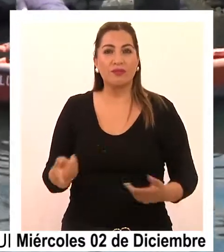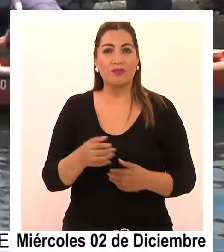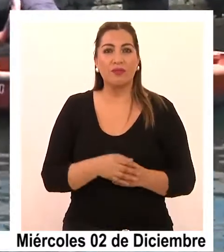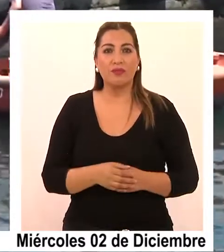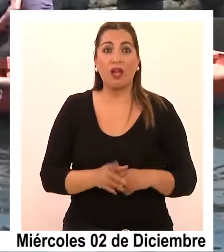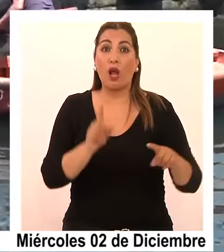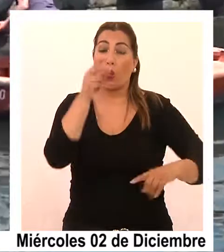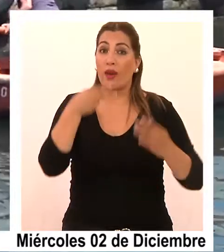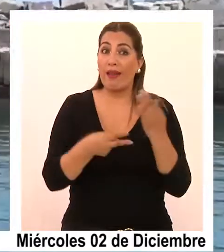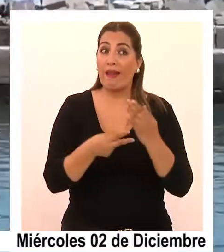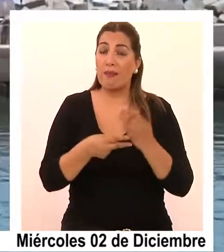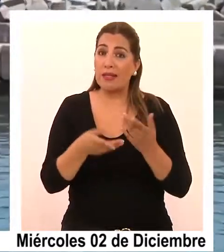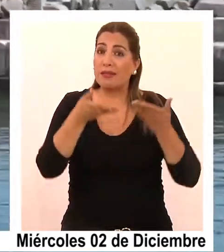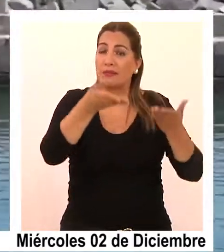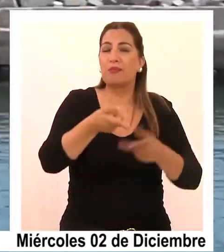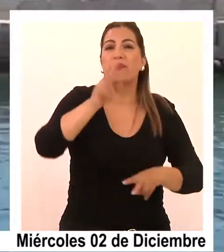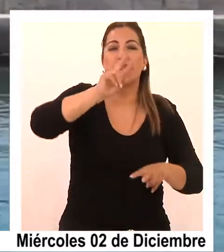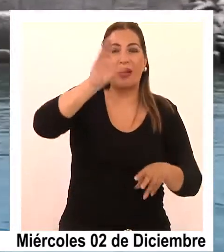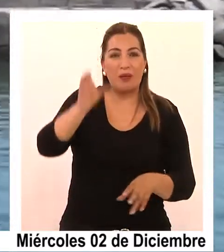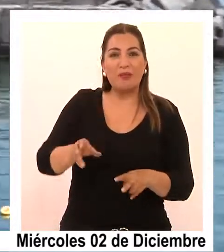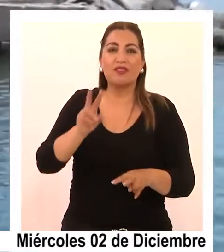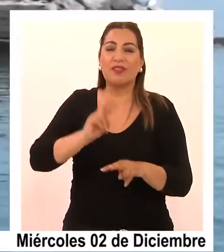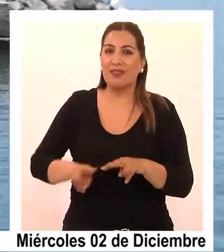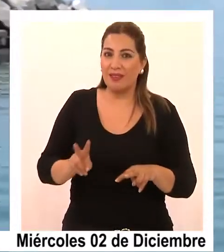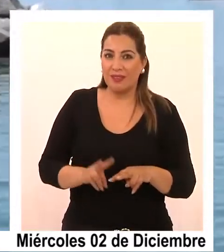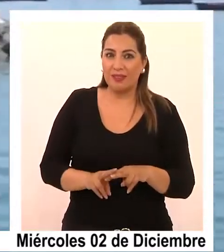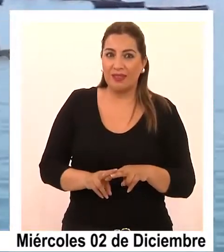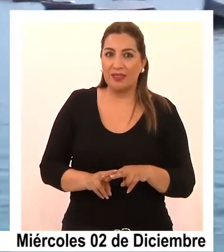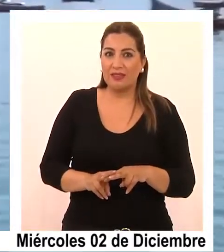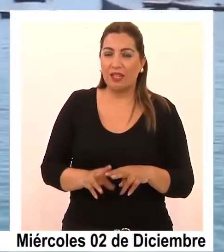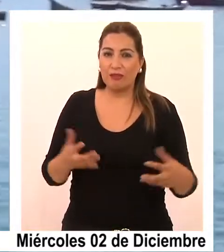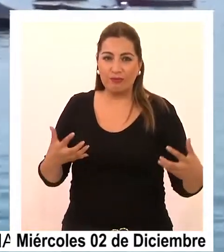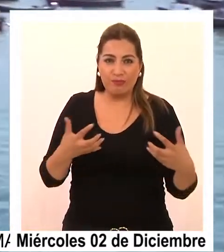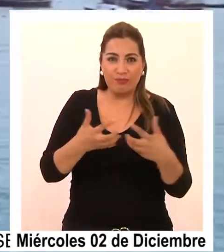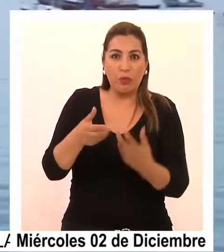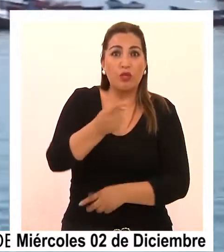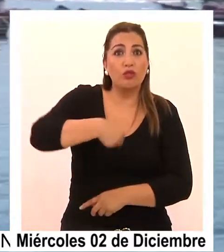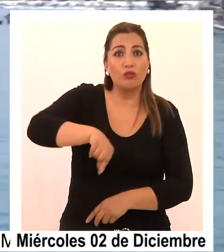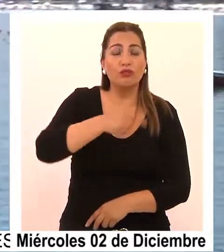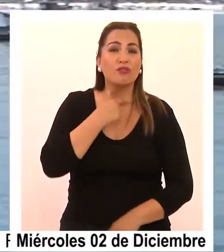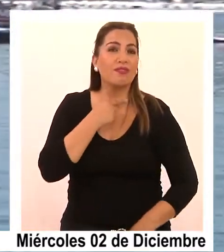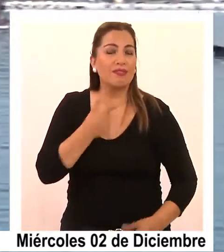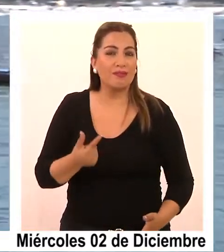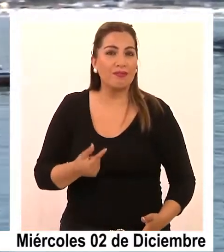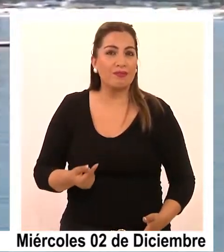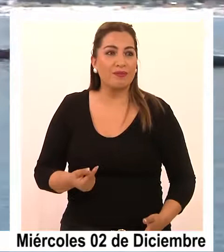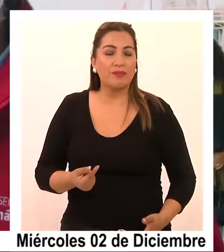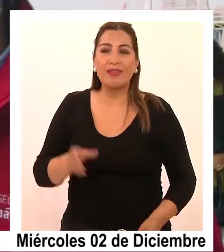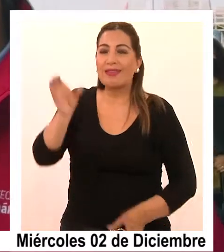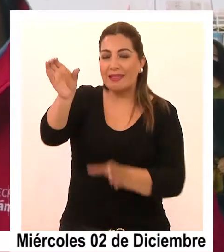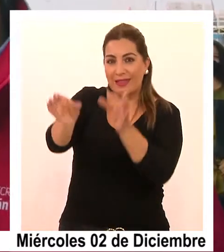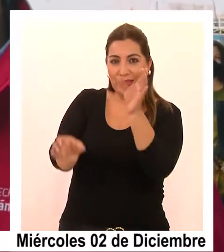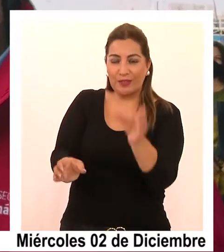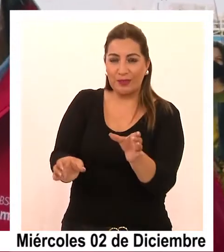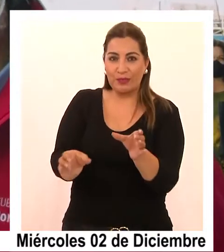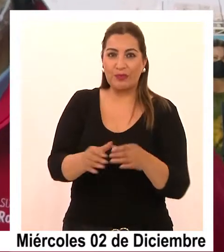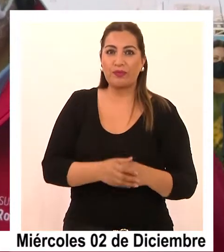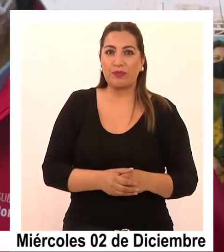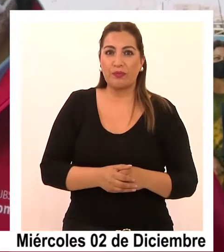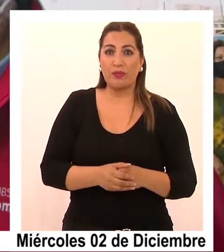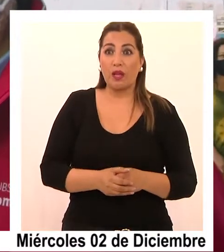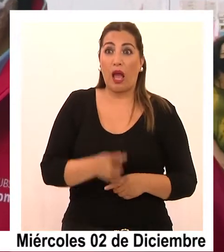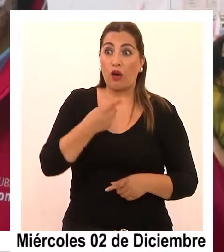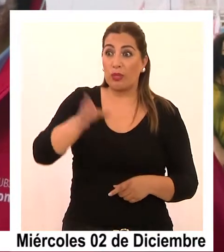herramientas para que ellos puedan generar condiciones para adaptarse y lo que queremos finalmente es que ellos sean unos agentes de